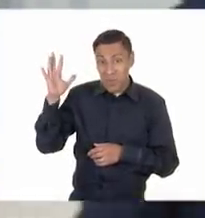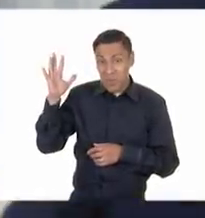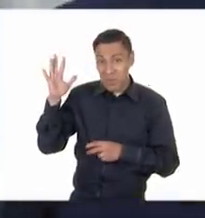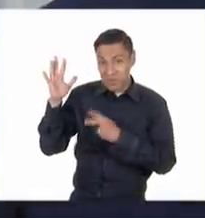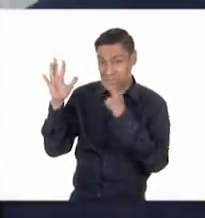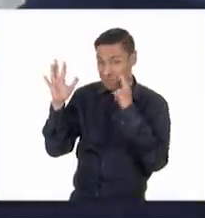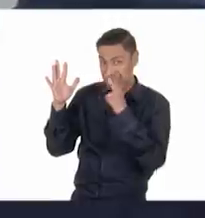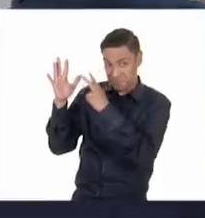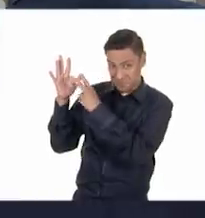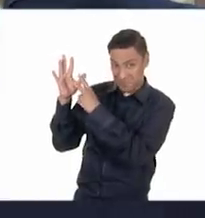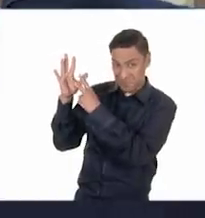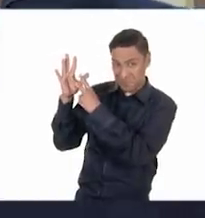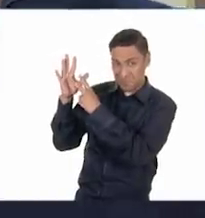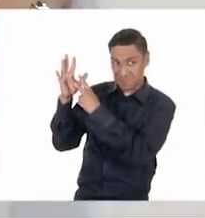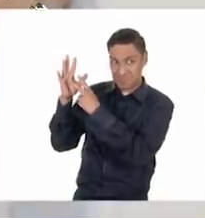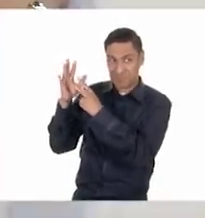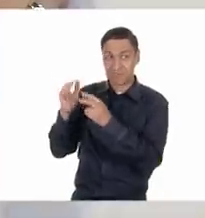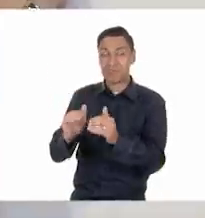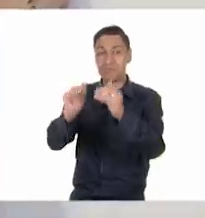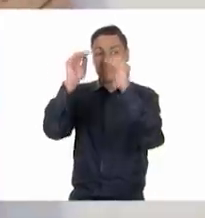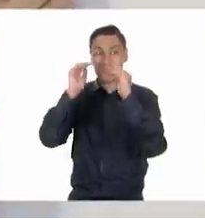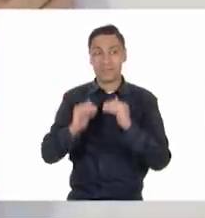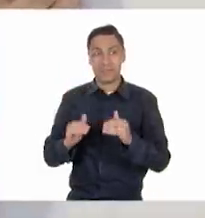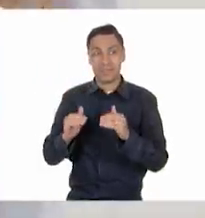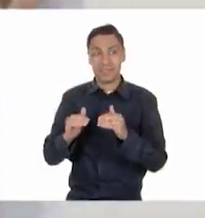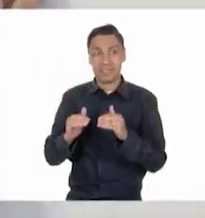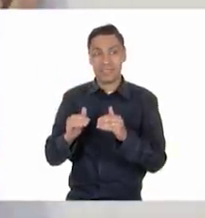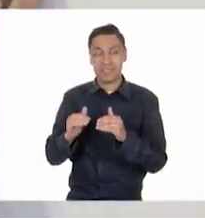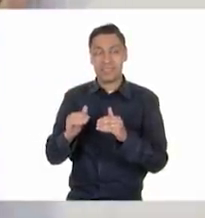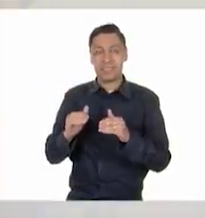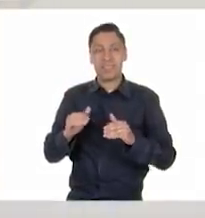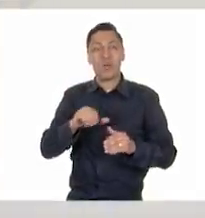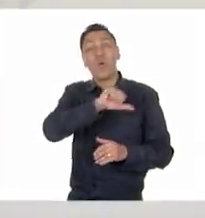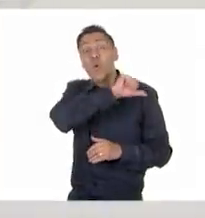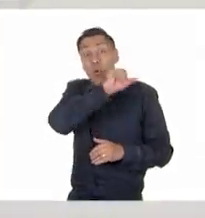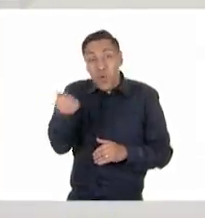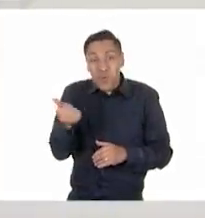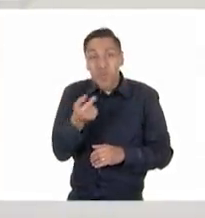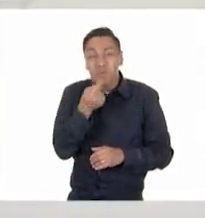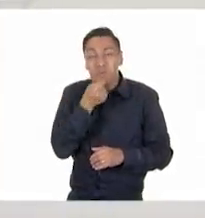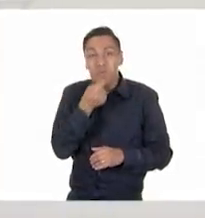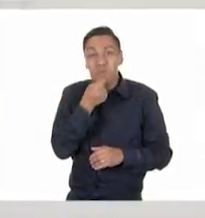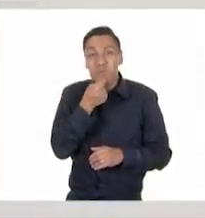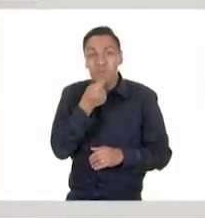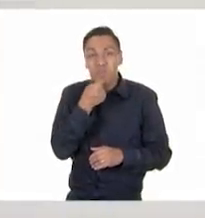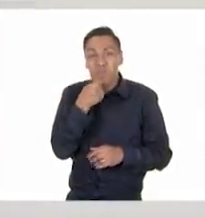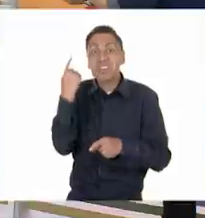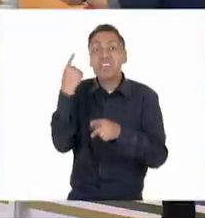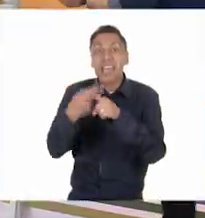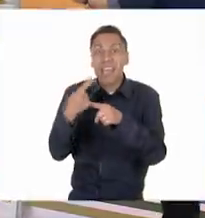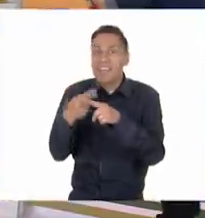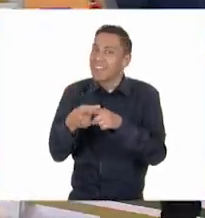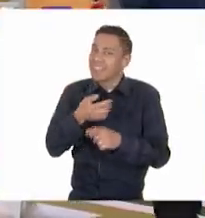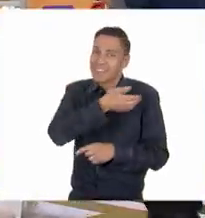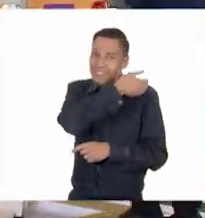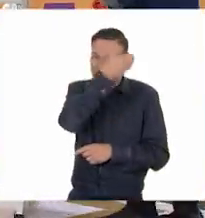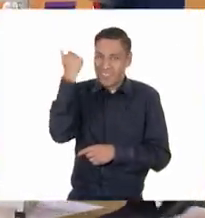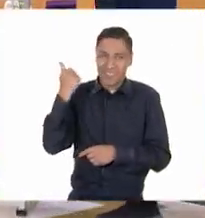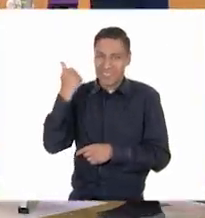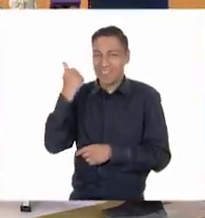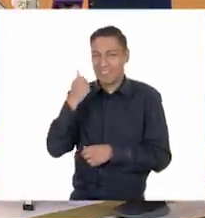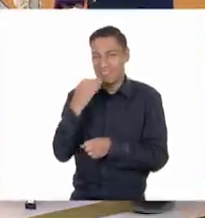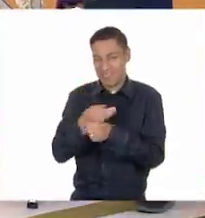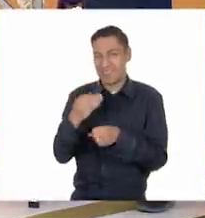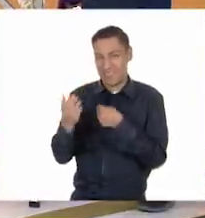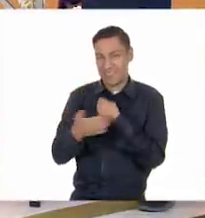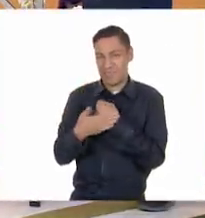bien. Vamos a pegar esta siguiente, que es como que la parte, el suéter de otro niño, que no sabemos quién es todavía. Ajá. Creo que yo tengo